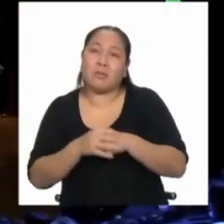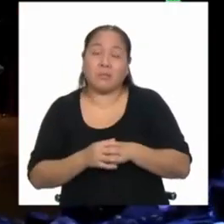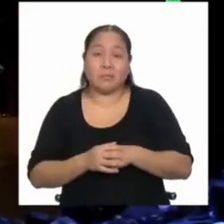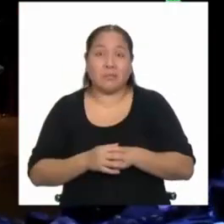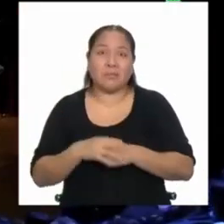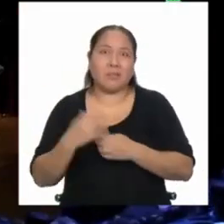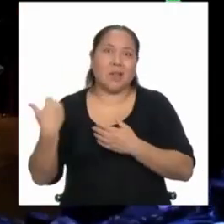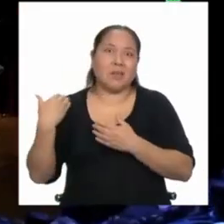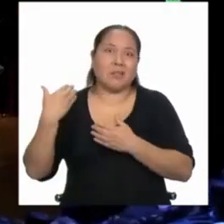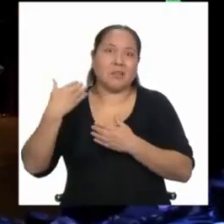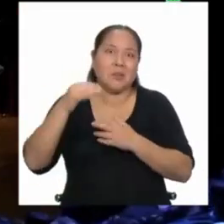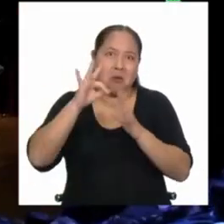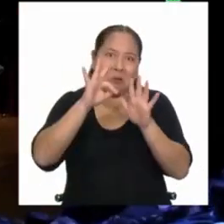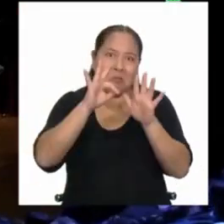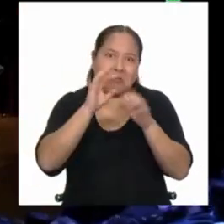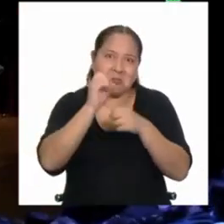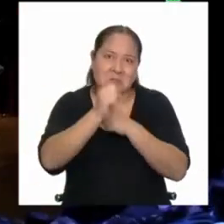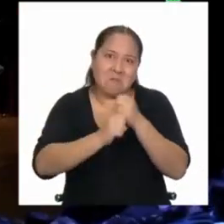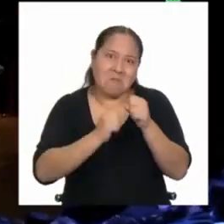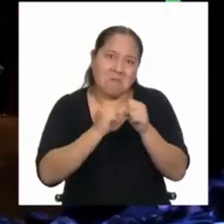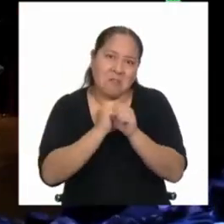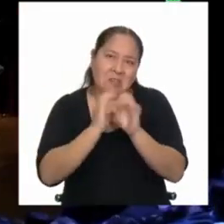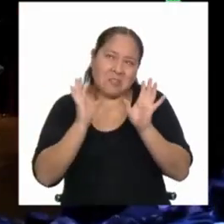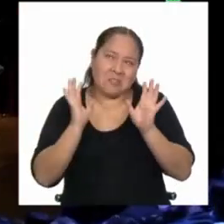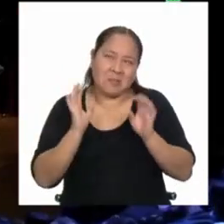pasados ocho años.